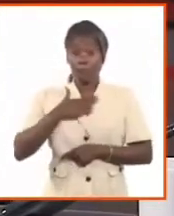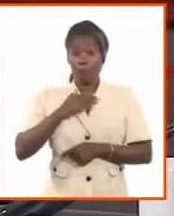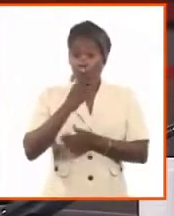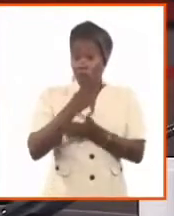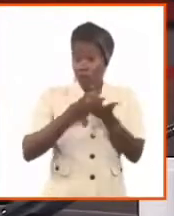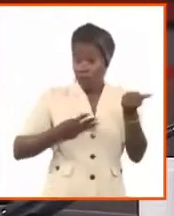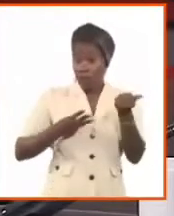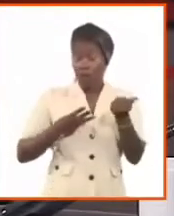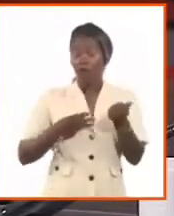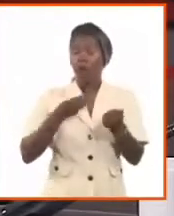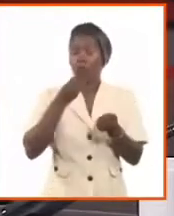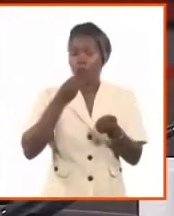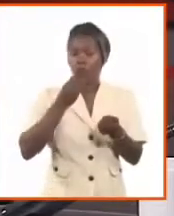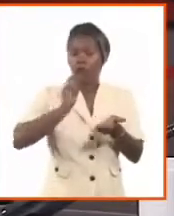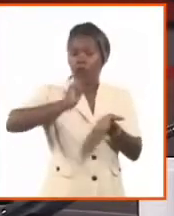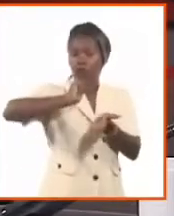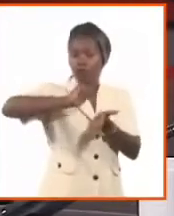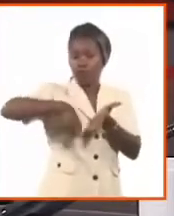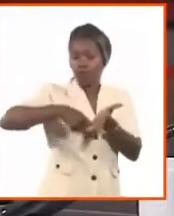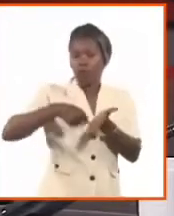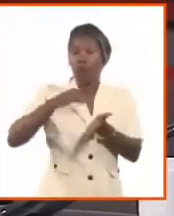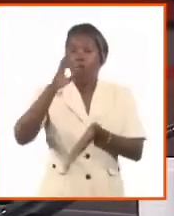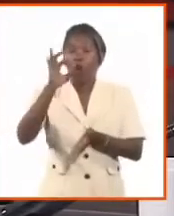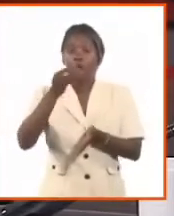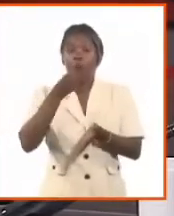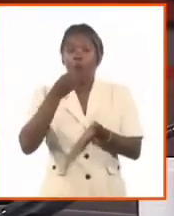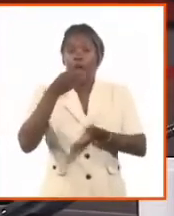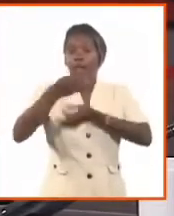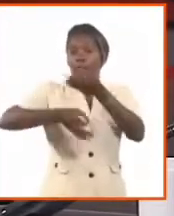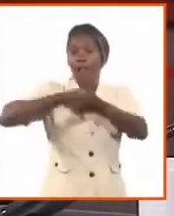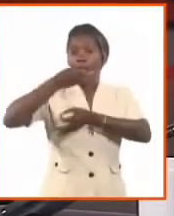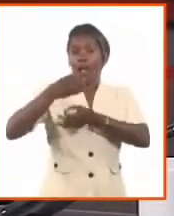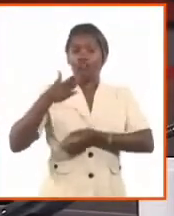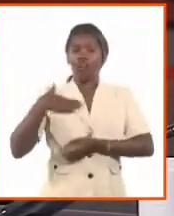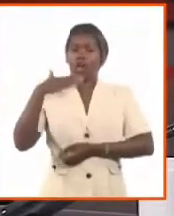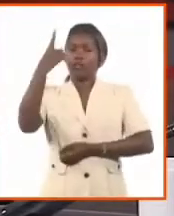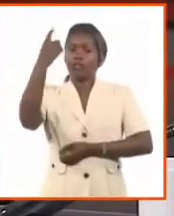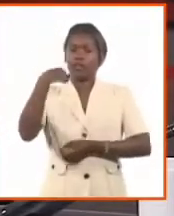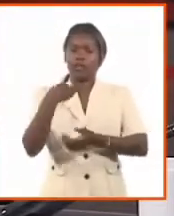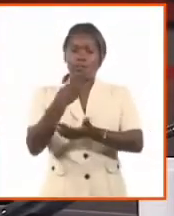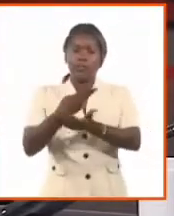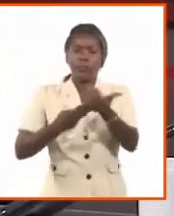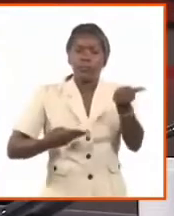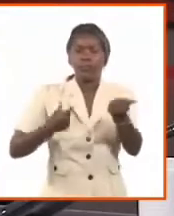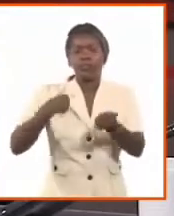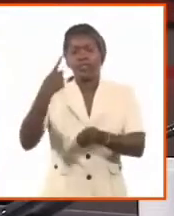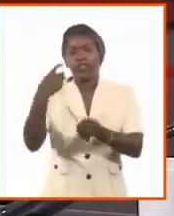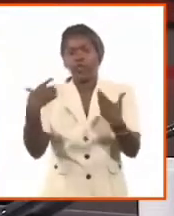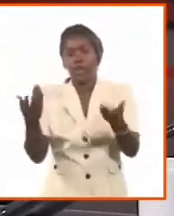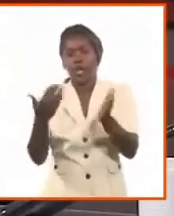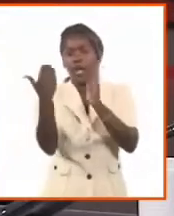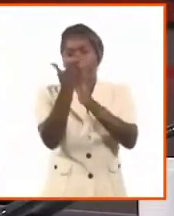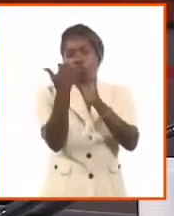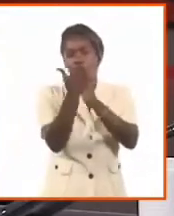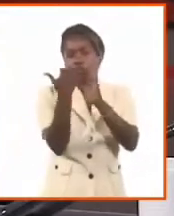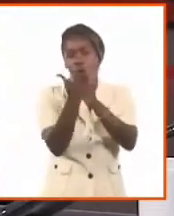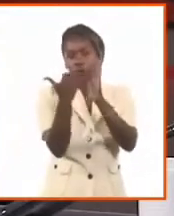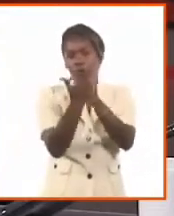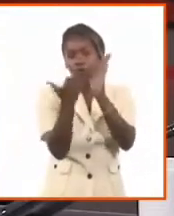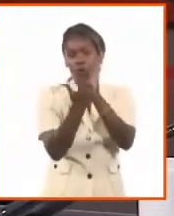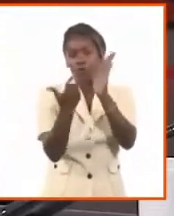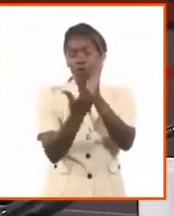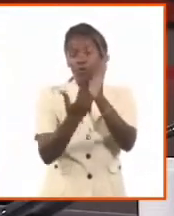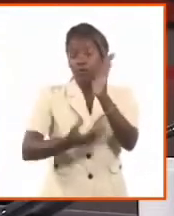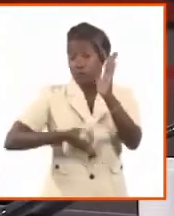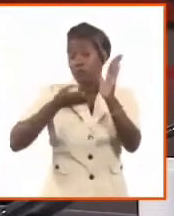actos escribir cómo quieren ser, cómo pueden actuar, cómo puedan poder realizar válidamente los actos jurídicos. Es también un